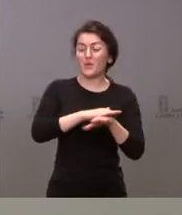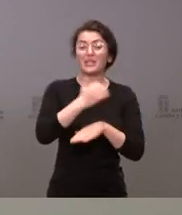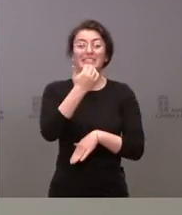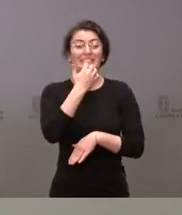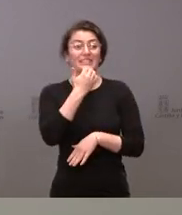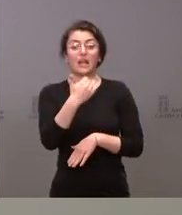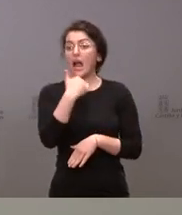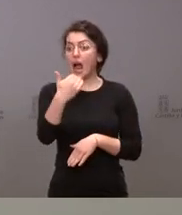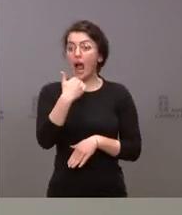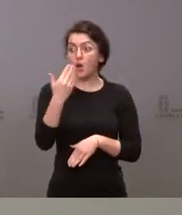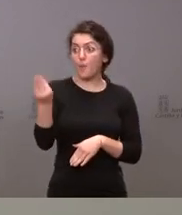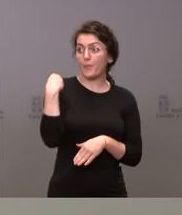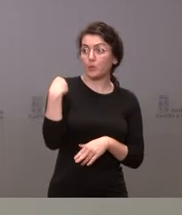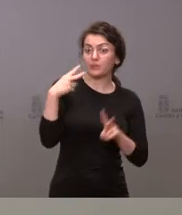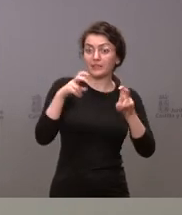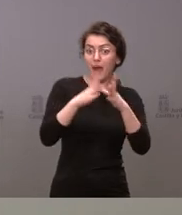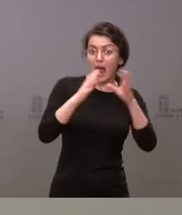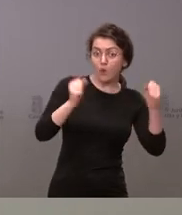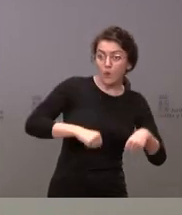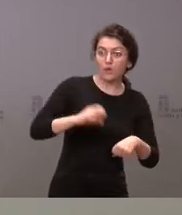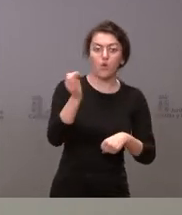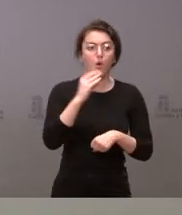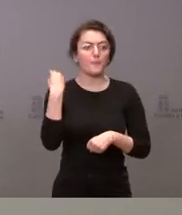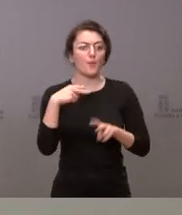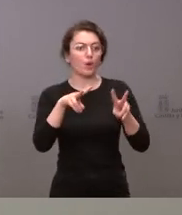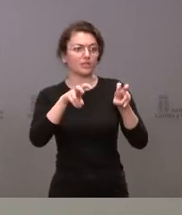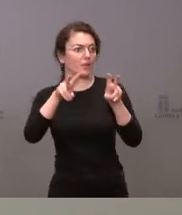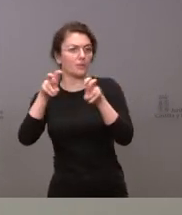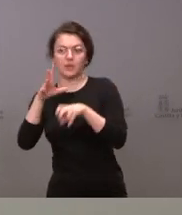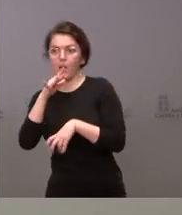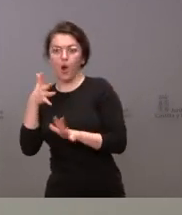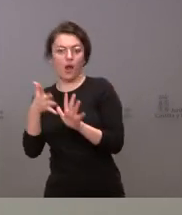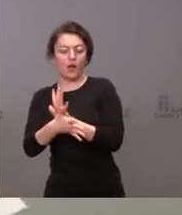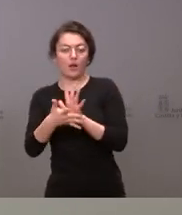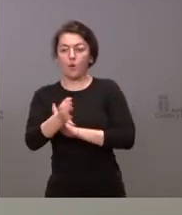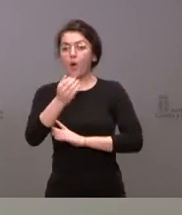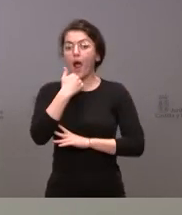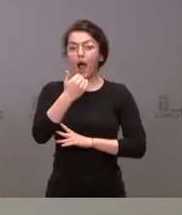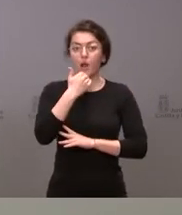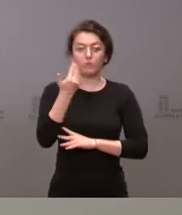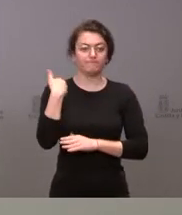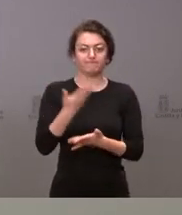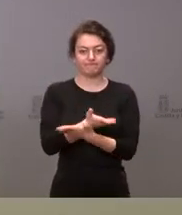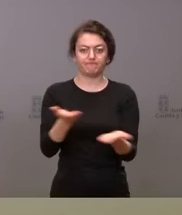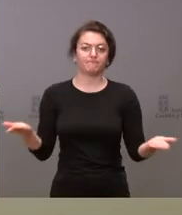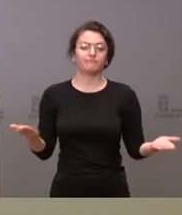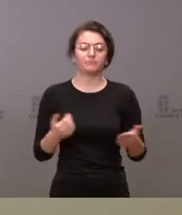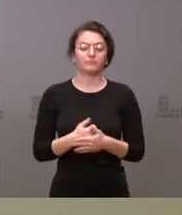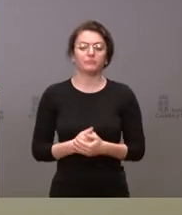sobre el contenido de los acuerdos como sobre estas cuestiones que les he comentado sobre cualquier otra que sea de su interés, pues estamos aquí a su disposición.